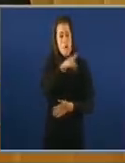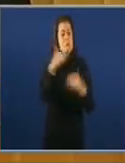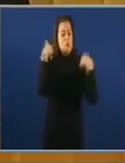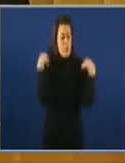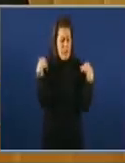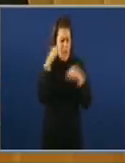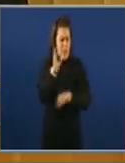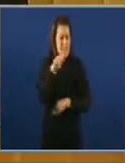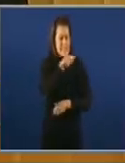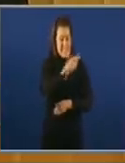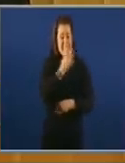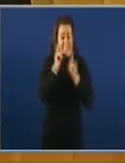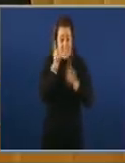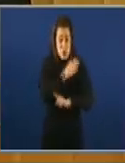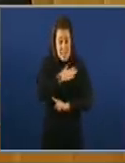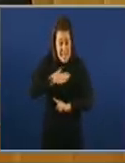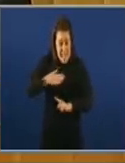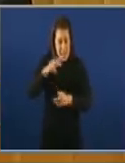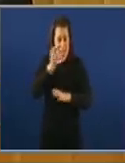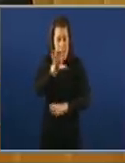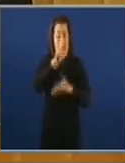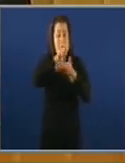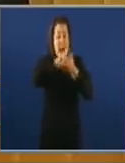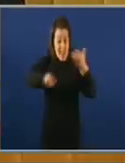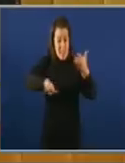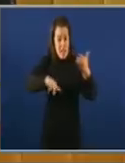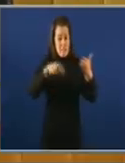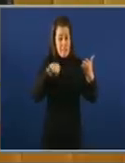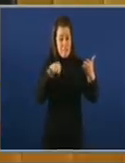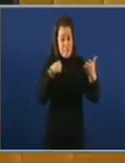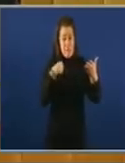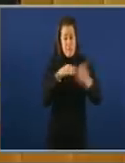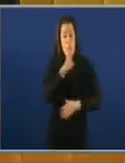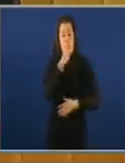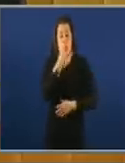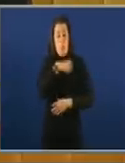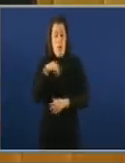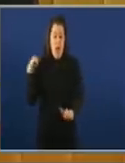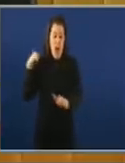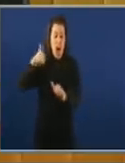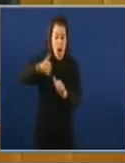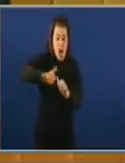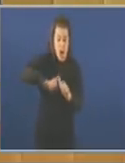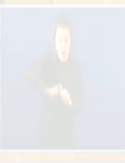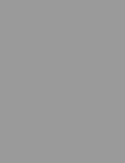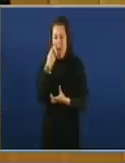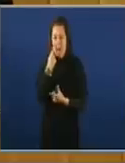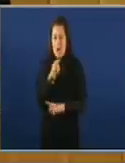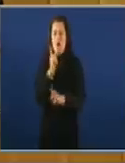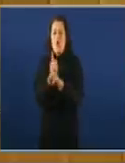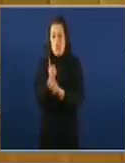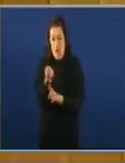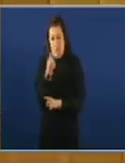vostedes que quere a este país o Vía Crucis que o vai a acompañar toda a súa vida non faga que lle acompañe tamén a Galicia. Nada máis, sem outra graça.